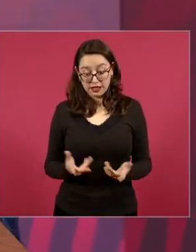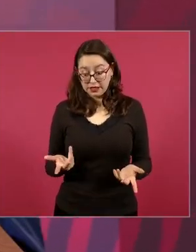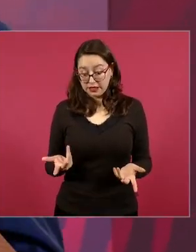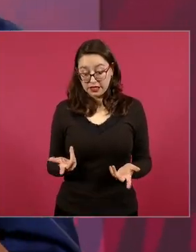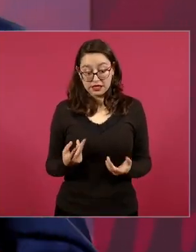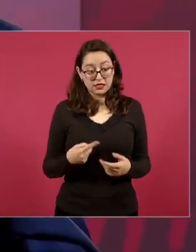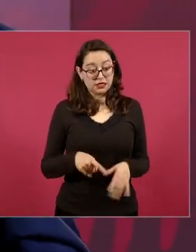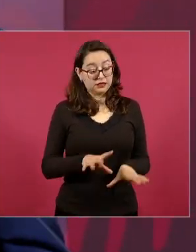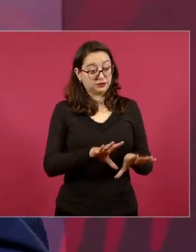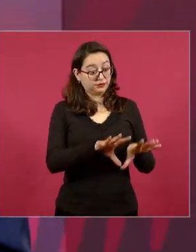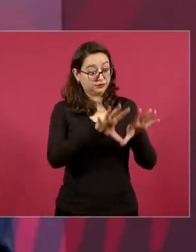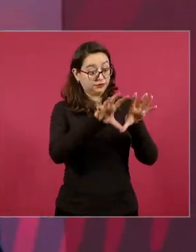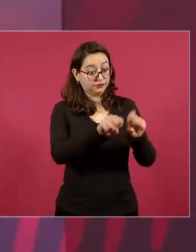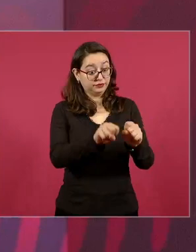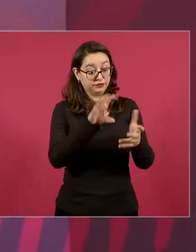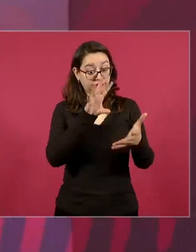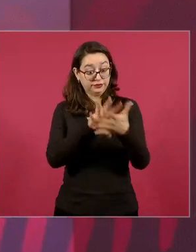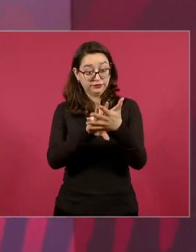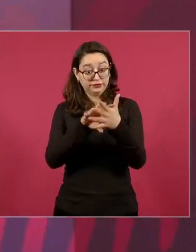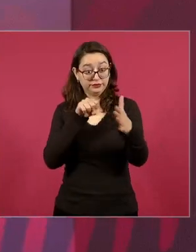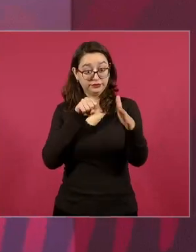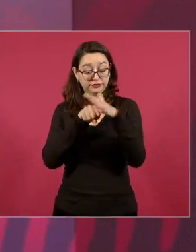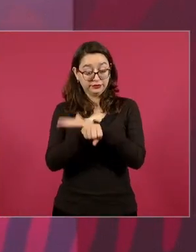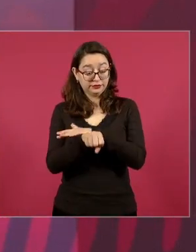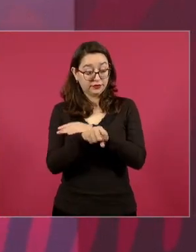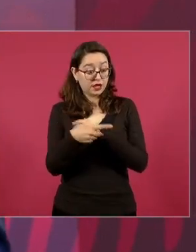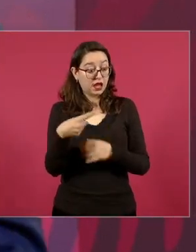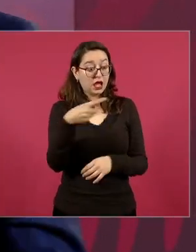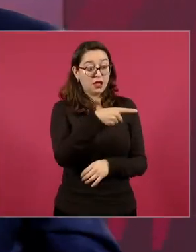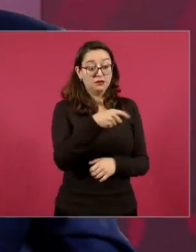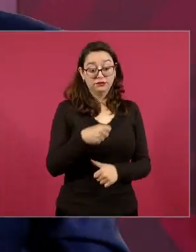¿cómo es que le dicen? no era